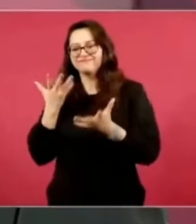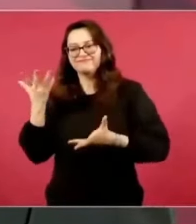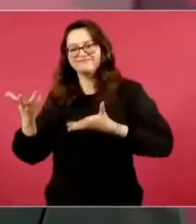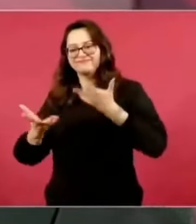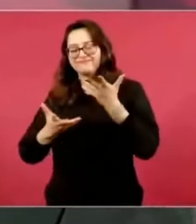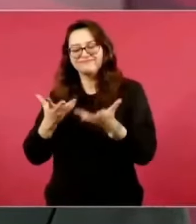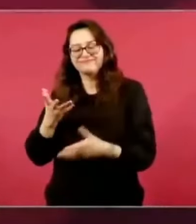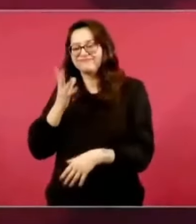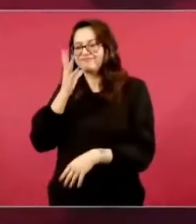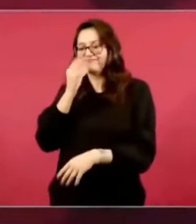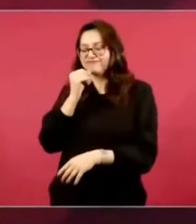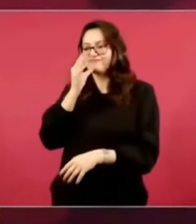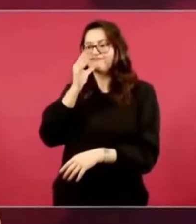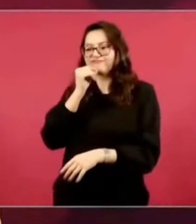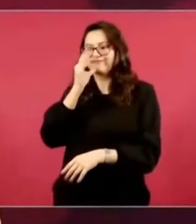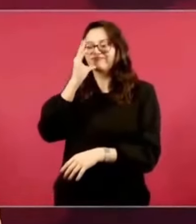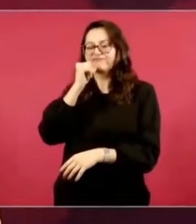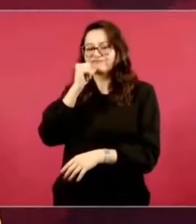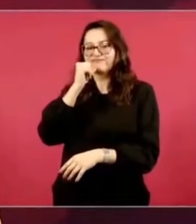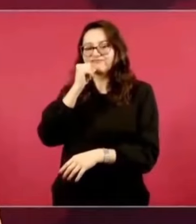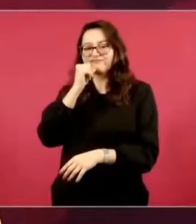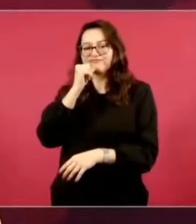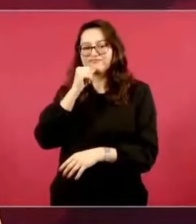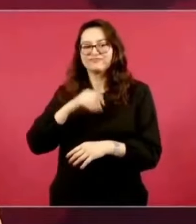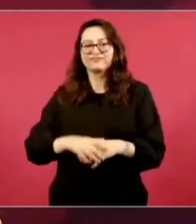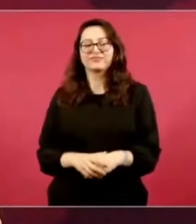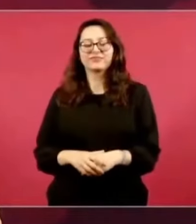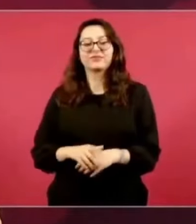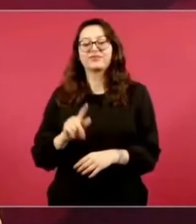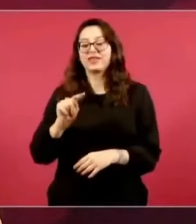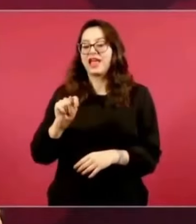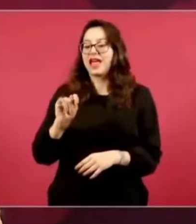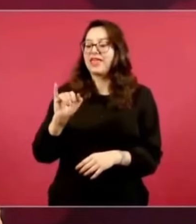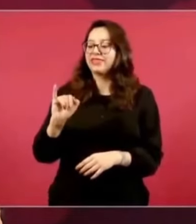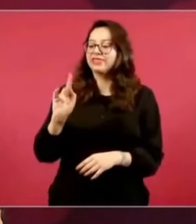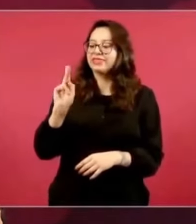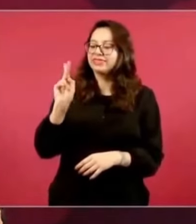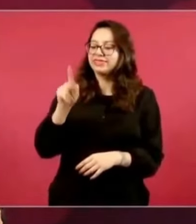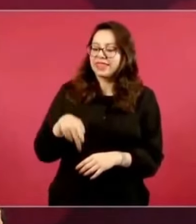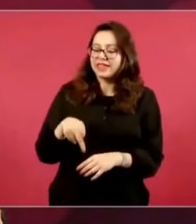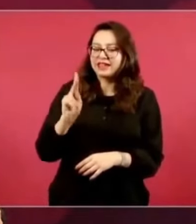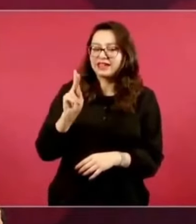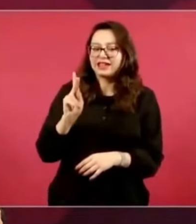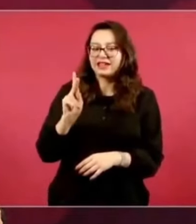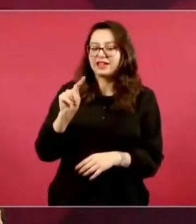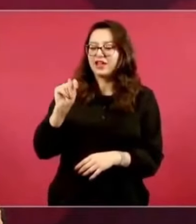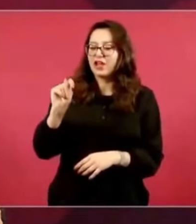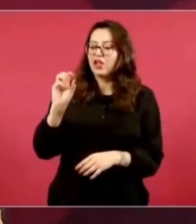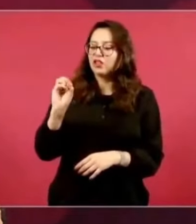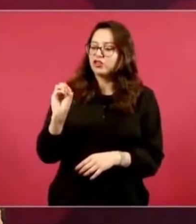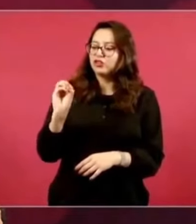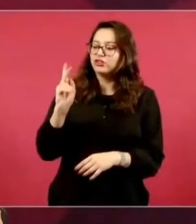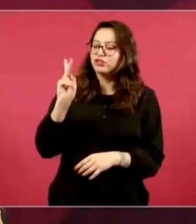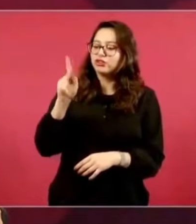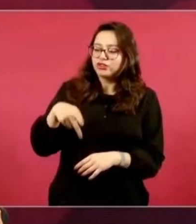como Tic-Toc.